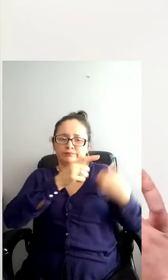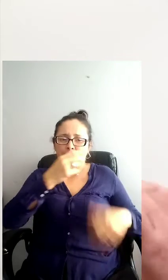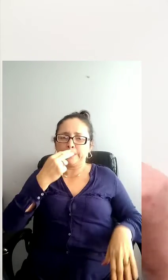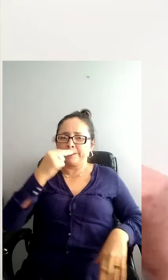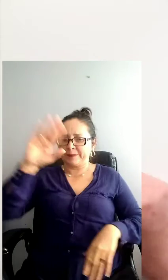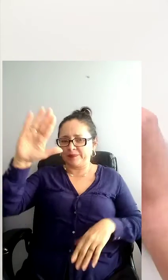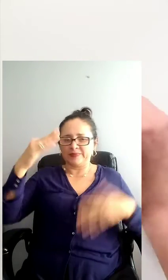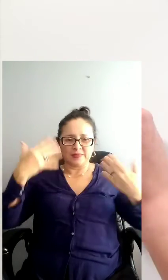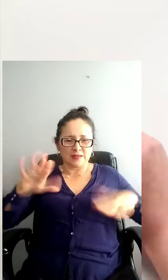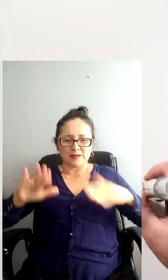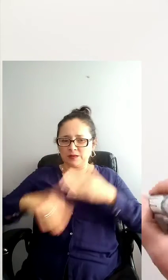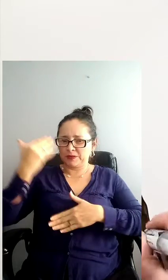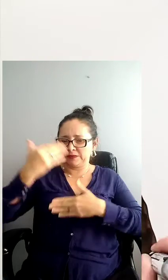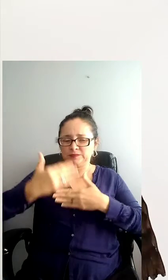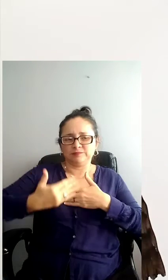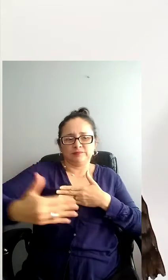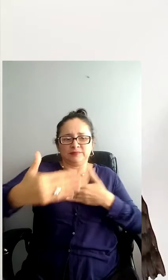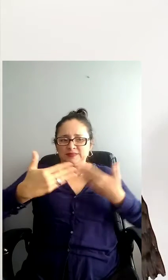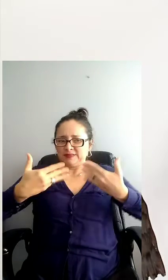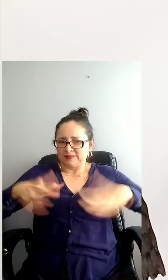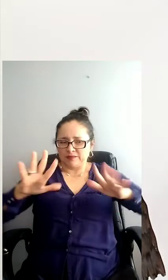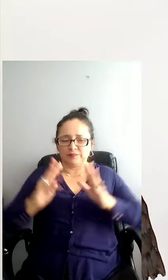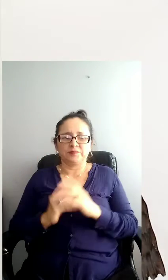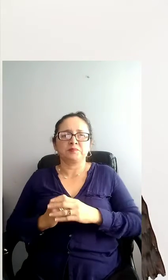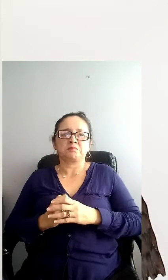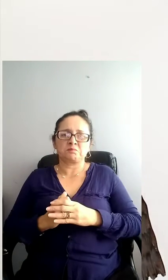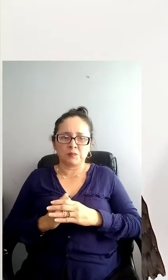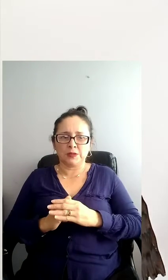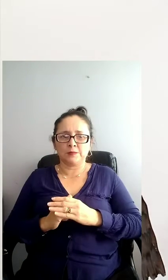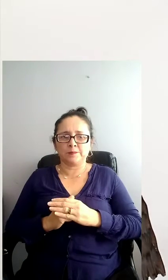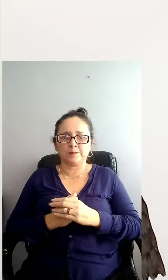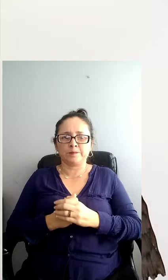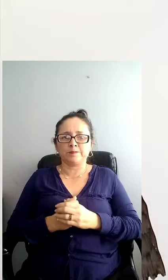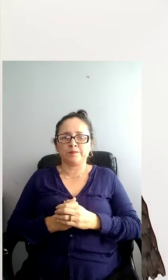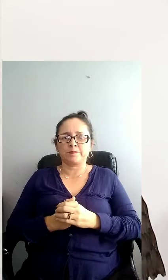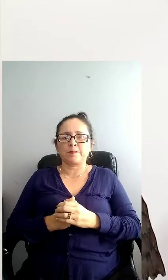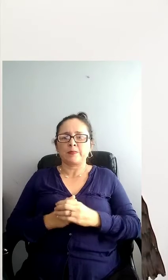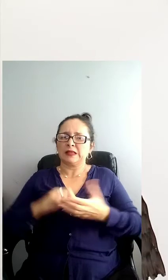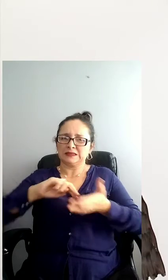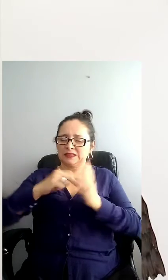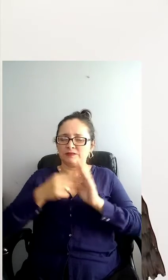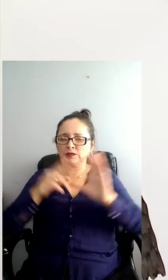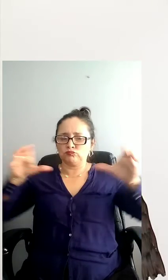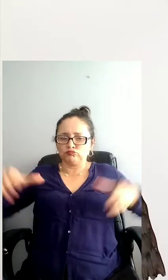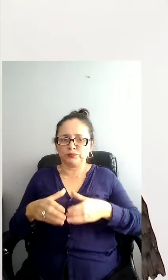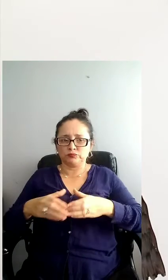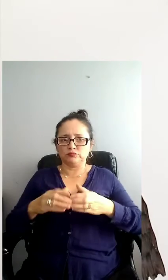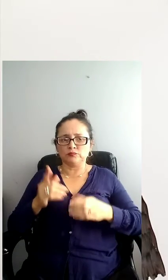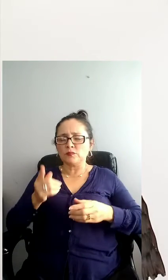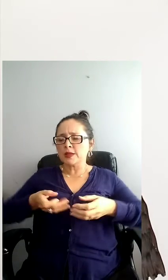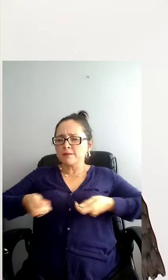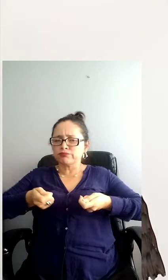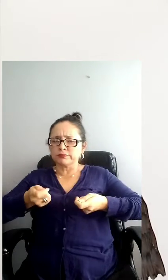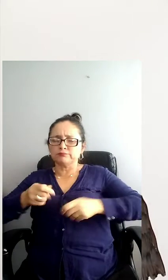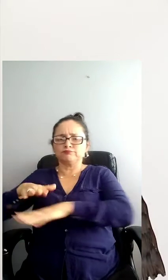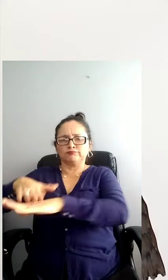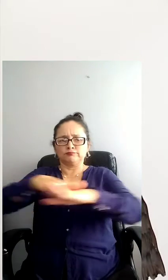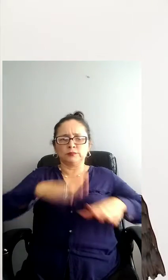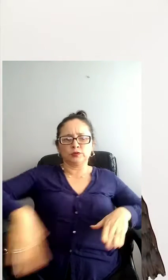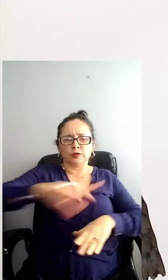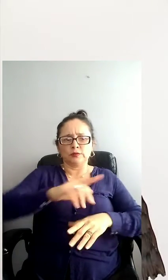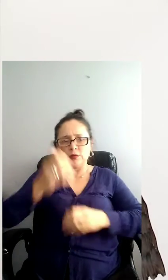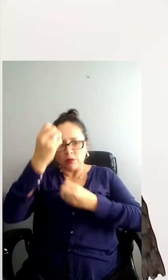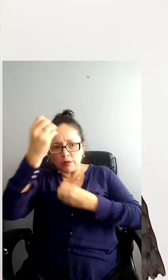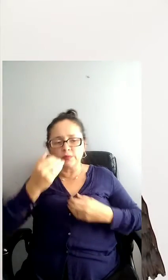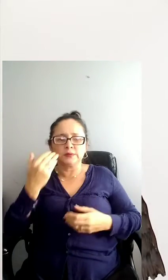Para 1919, Hitler ya era un V-man, un espía del ejército. Una de sus misiones fue la investigación de un pequeño partido político